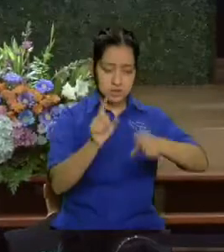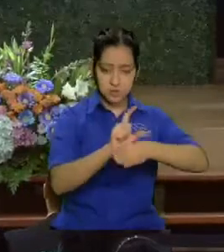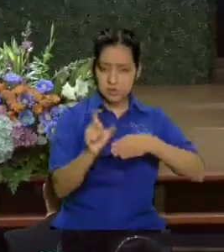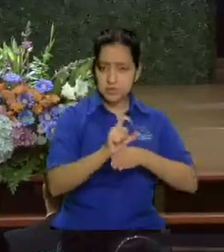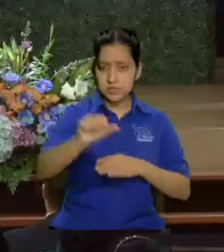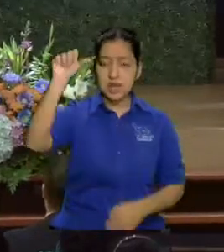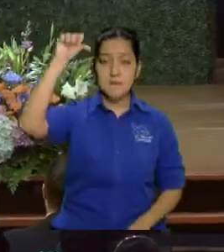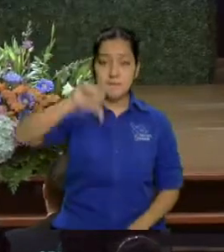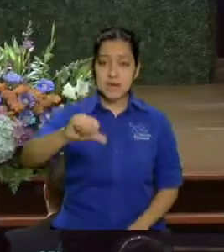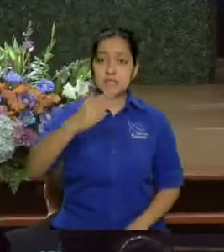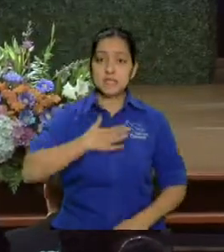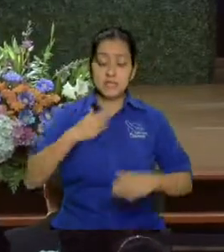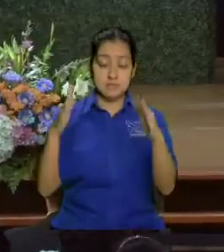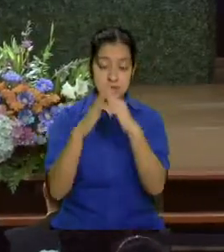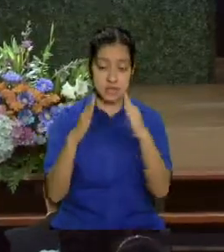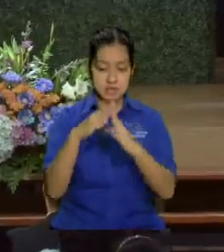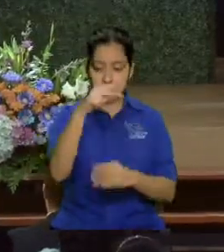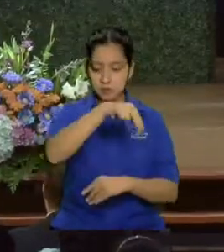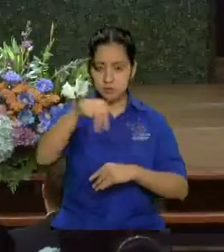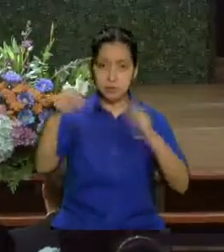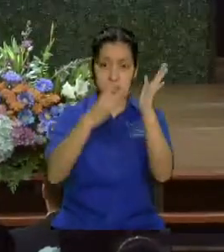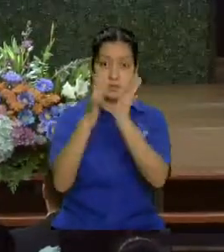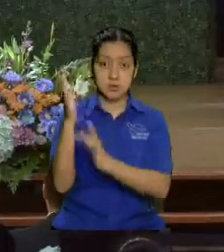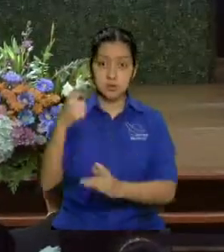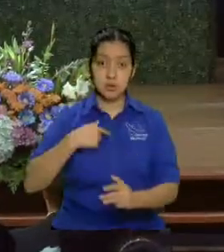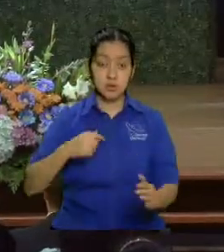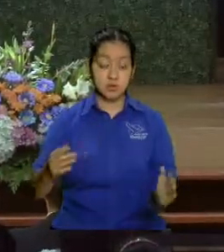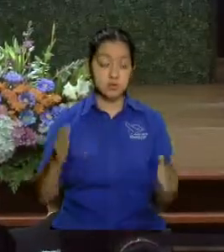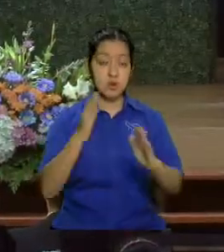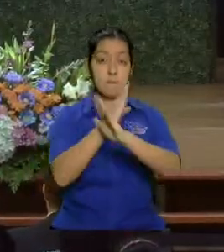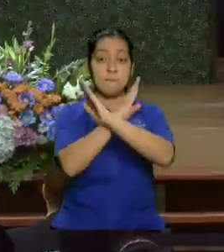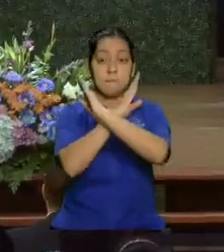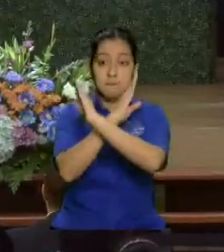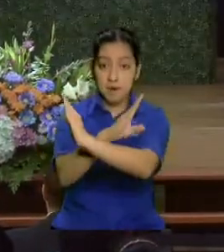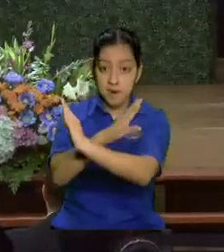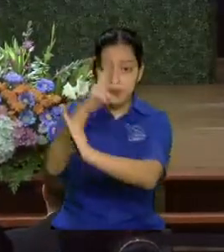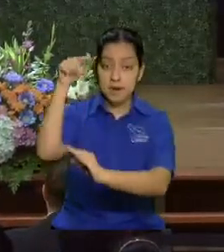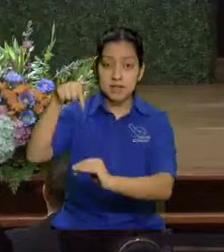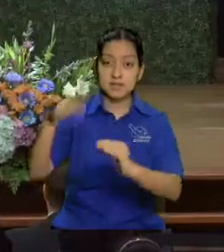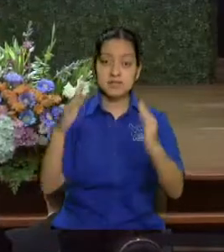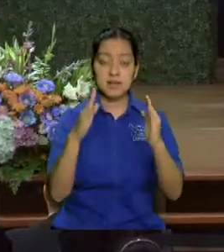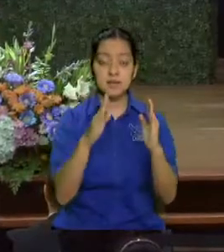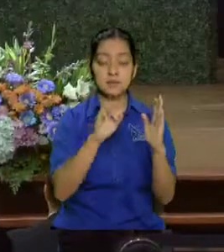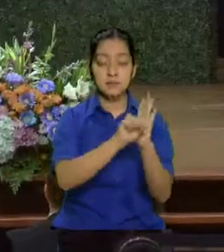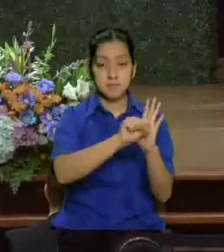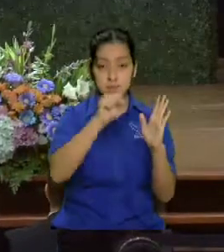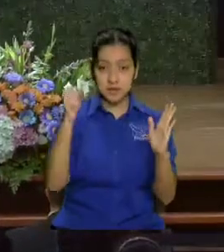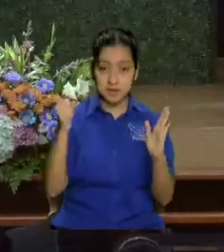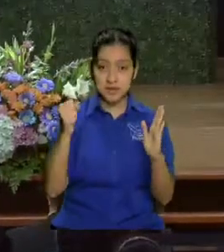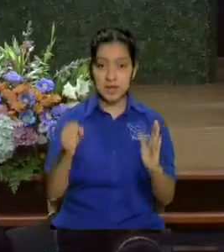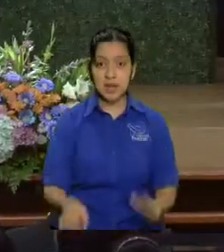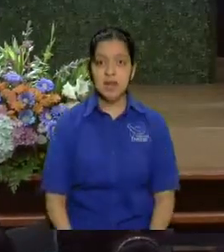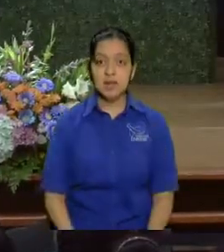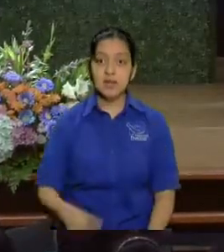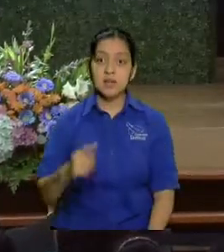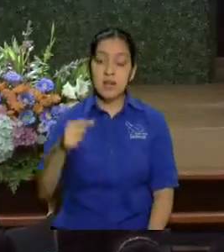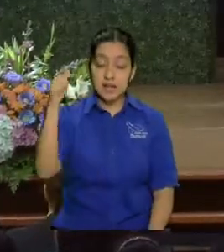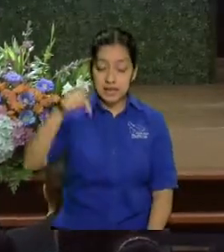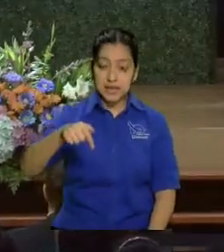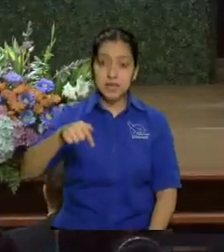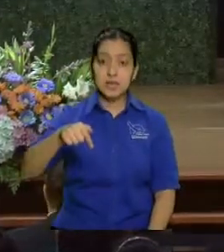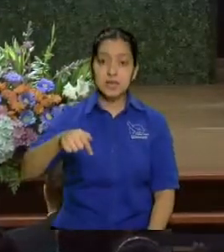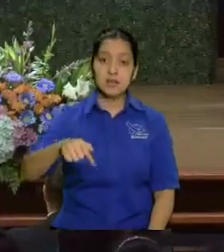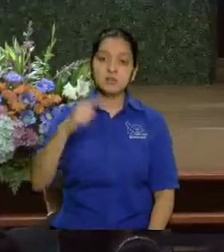a mi casa en el nombre de Jesús clausuro esta puerta para cosas la cierro esta puerta y por esta puerta solo van entrar cosas